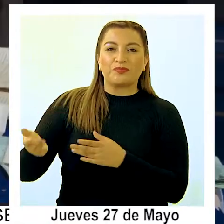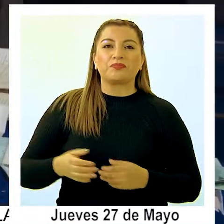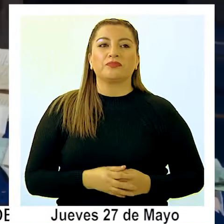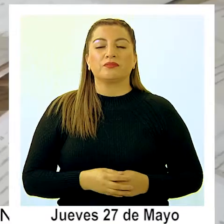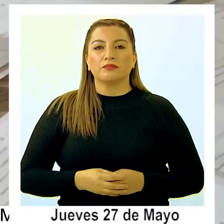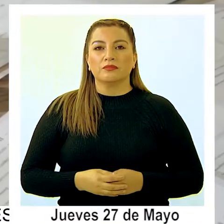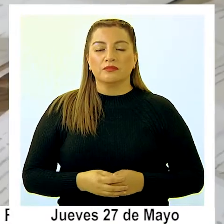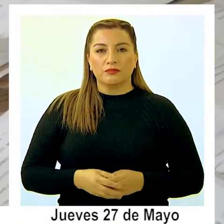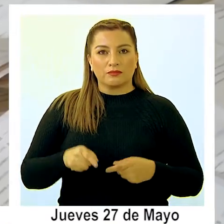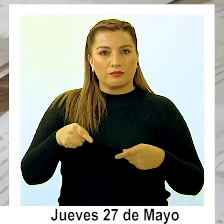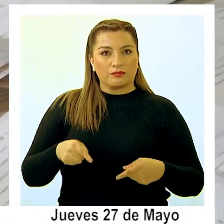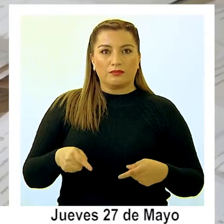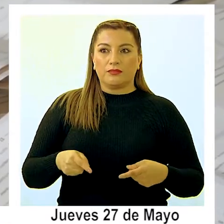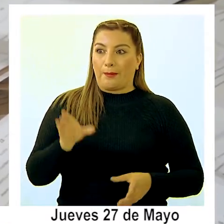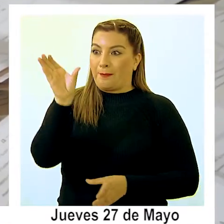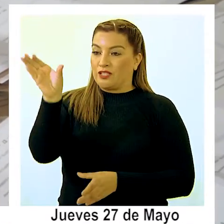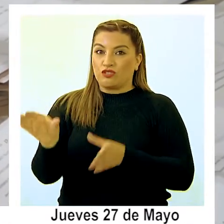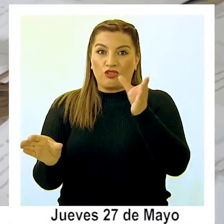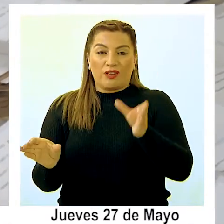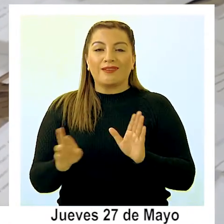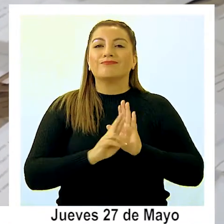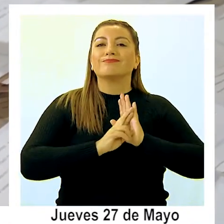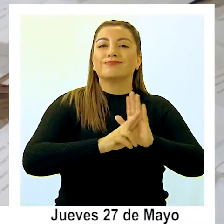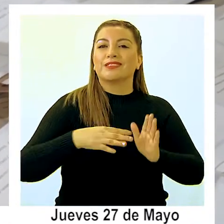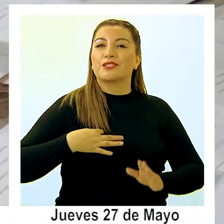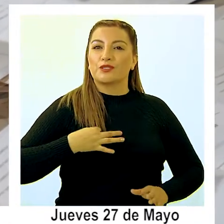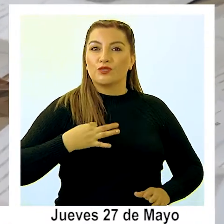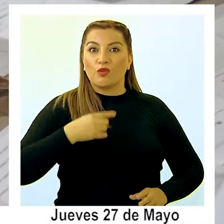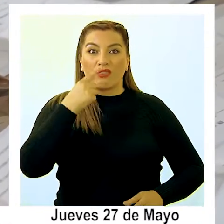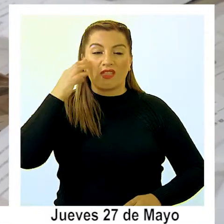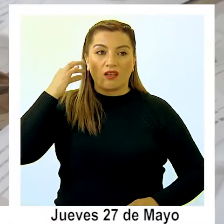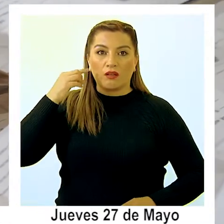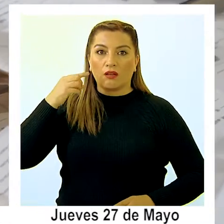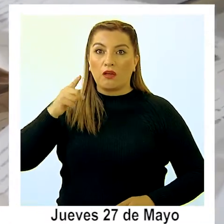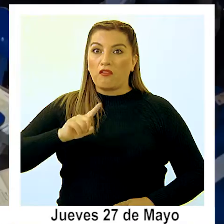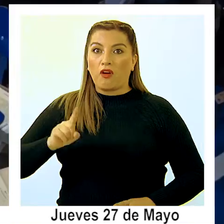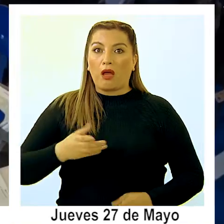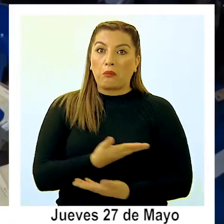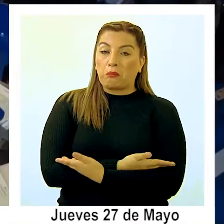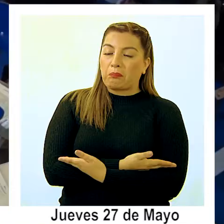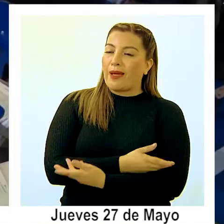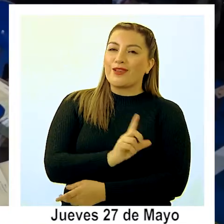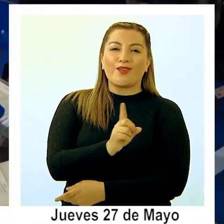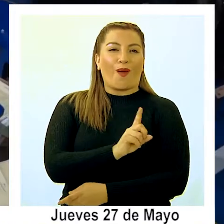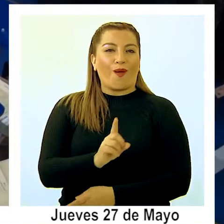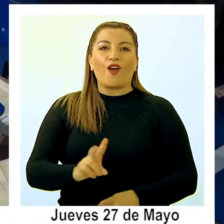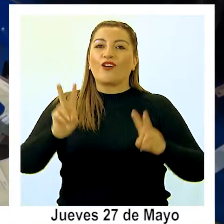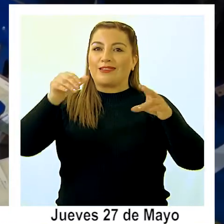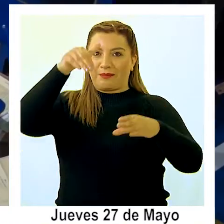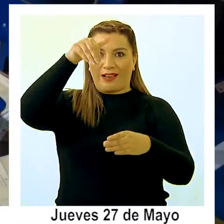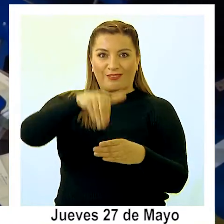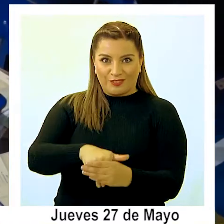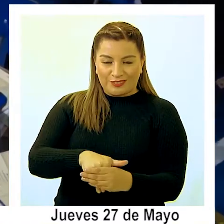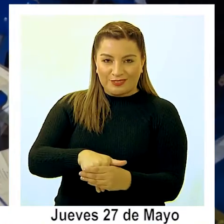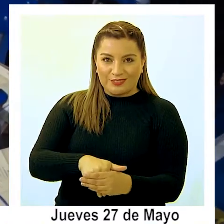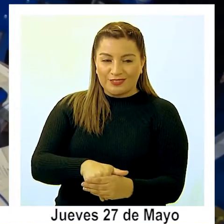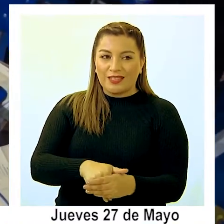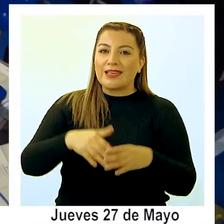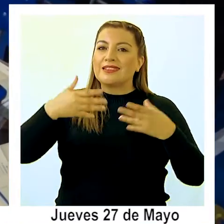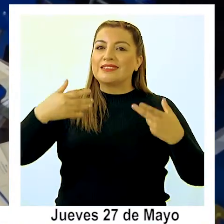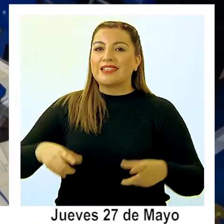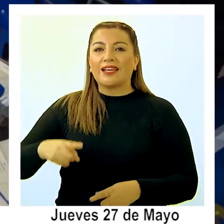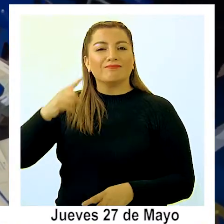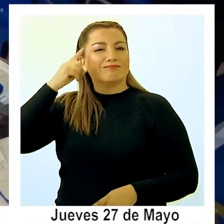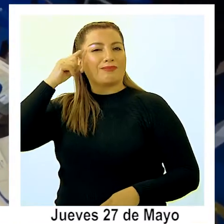Estos legítimos representantes de la ciudadanía no se van a quedar tranquilos con la votación obtenida. Ya